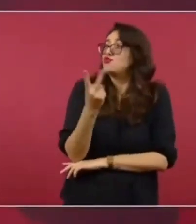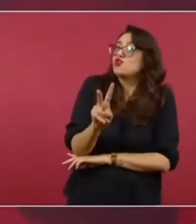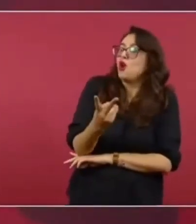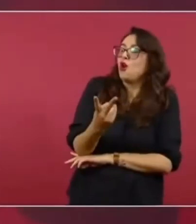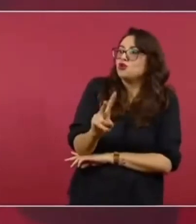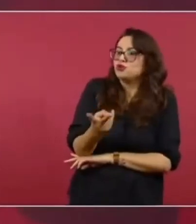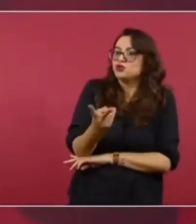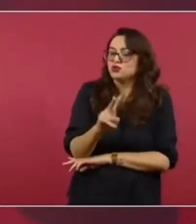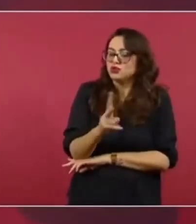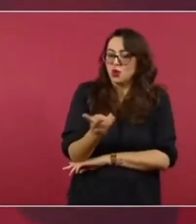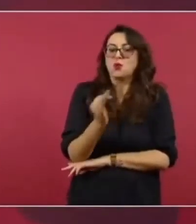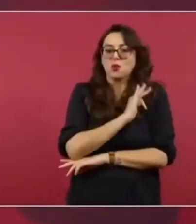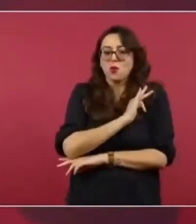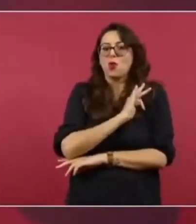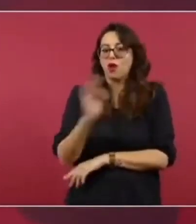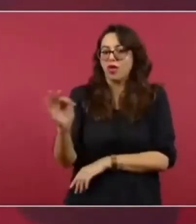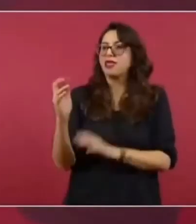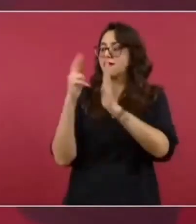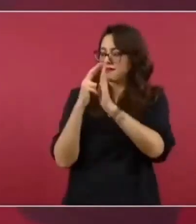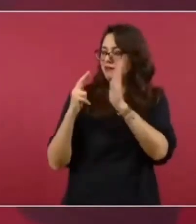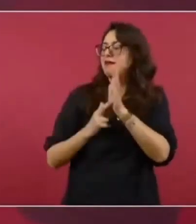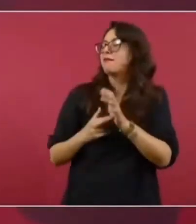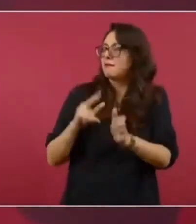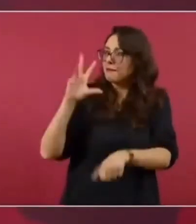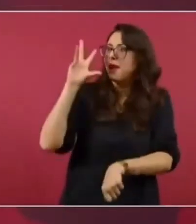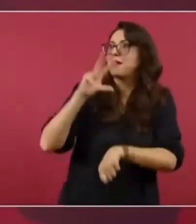hay una dispensa